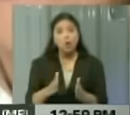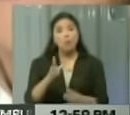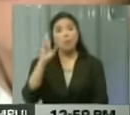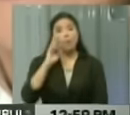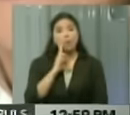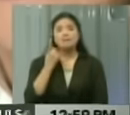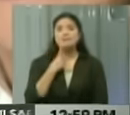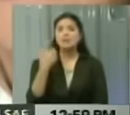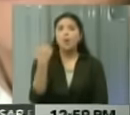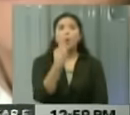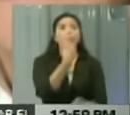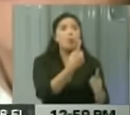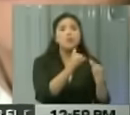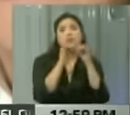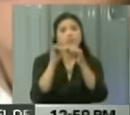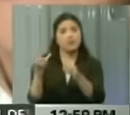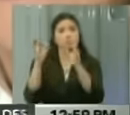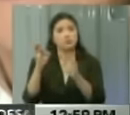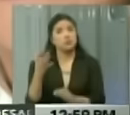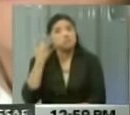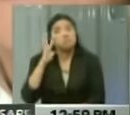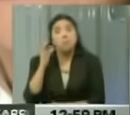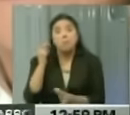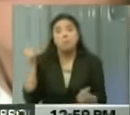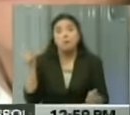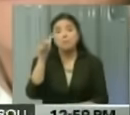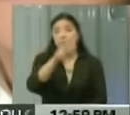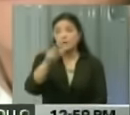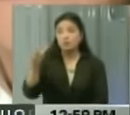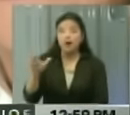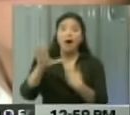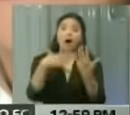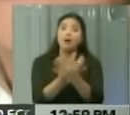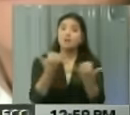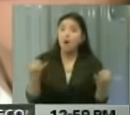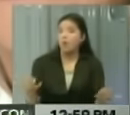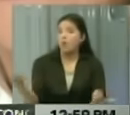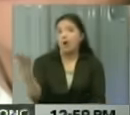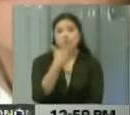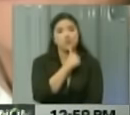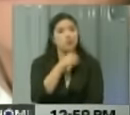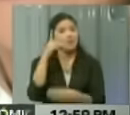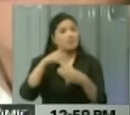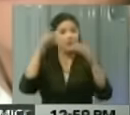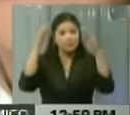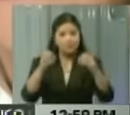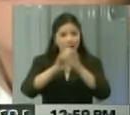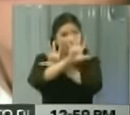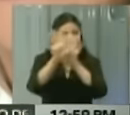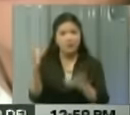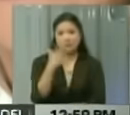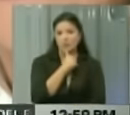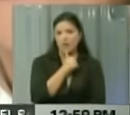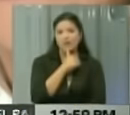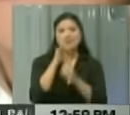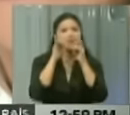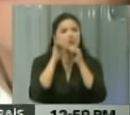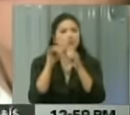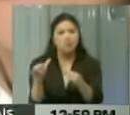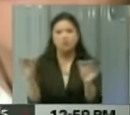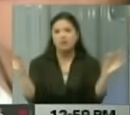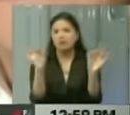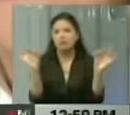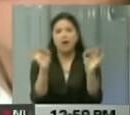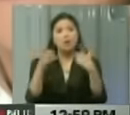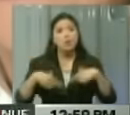posee una sola denuncia formulada sobre presunto desaparecido, y que hasta ahora no existen datos precisos, ni denuncias, ni indicios en